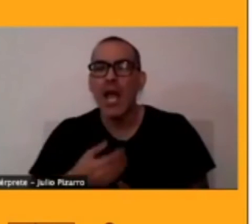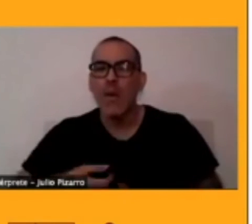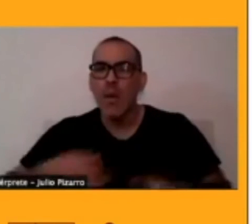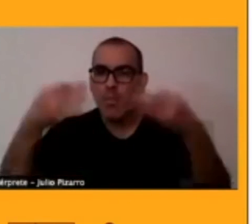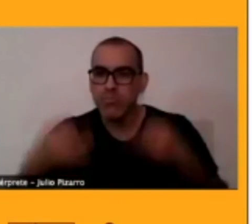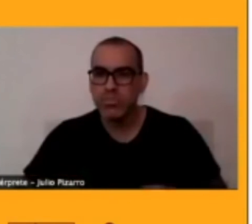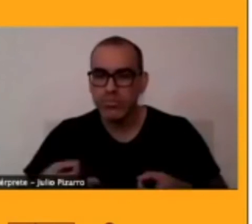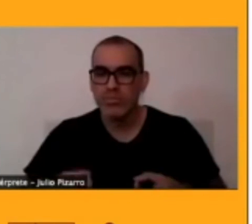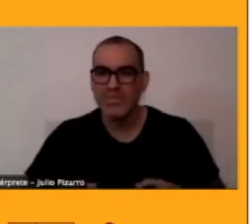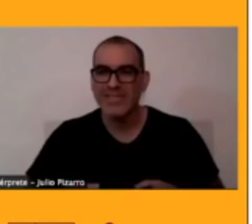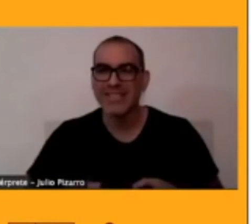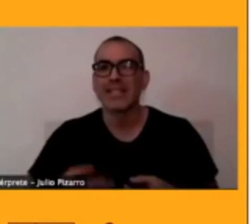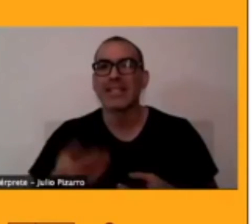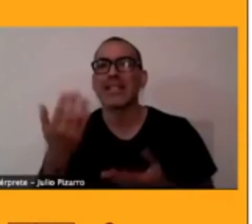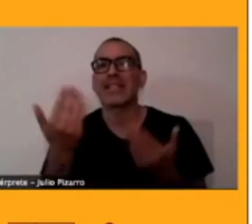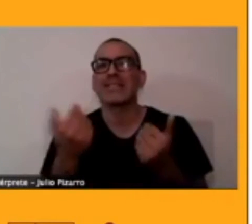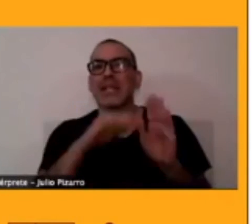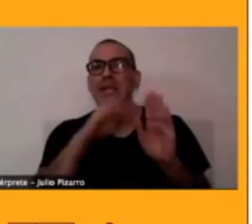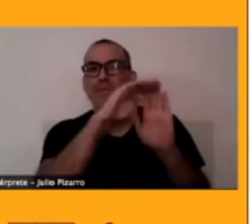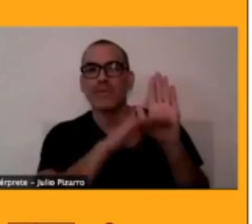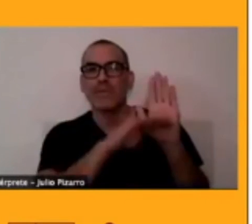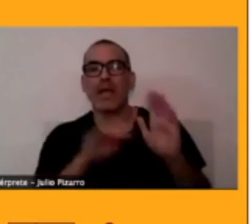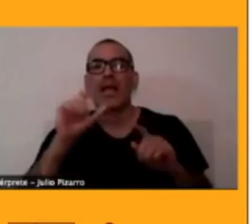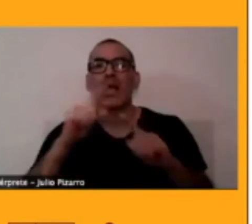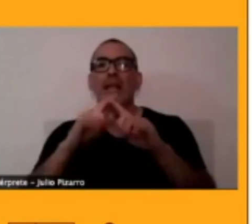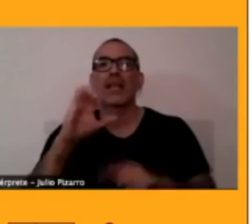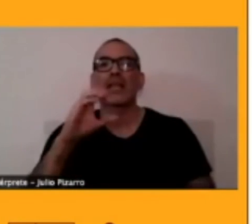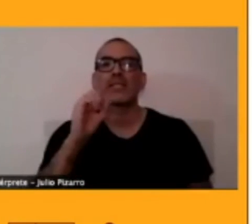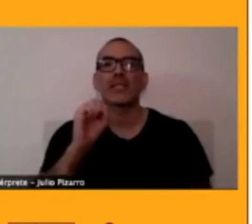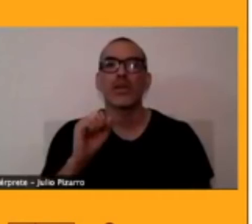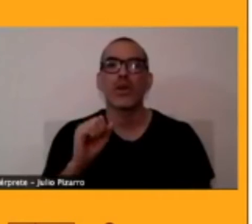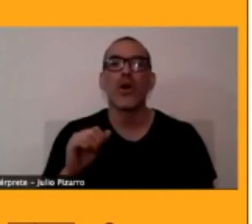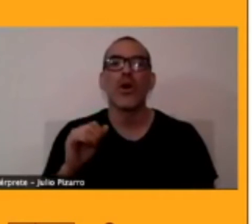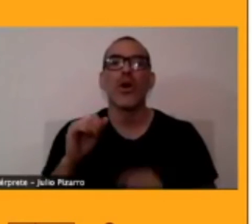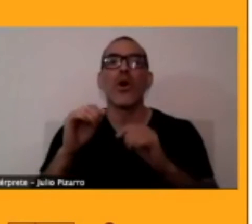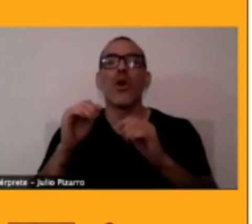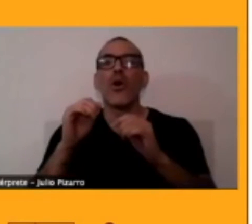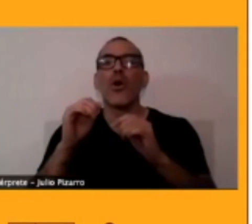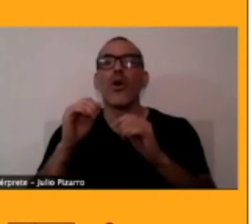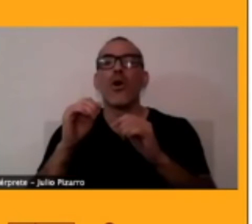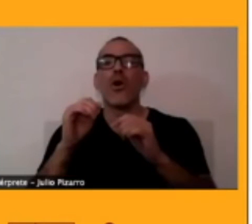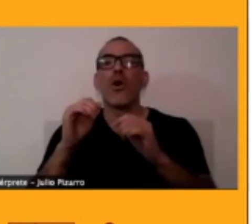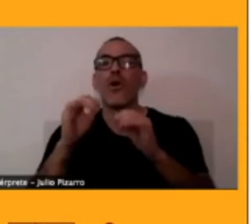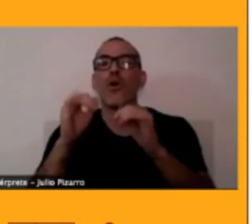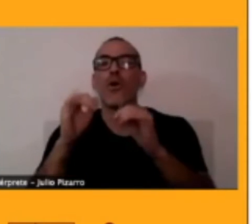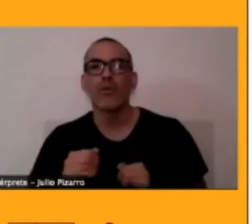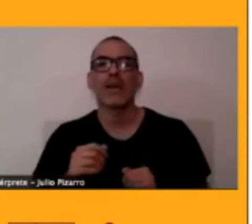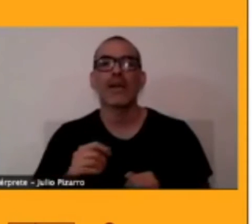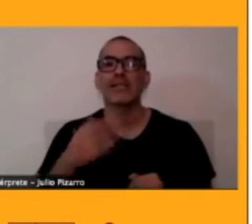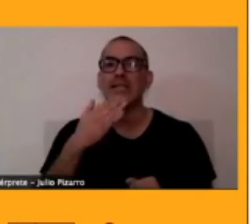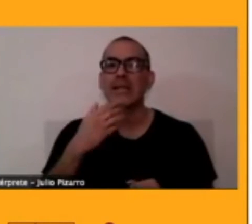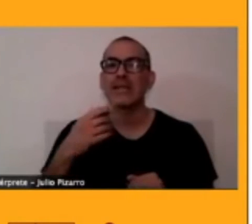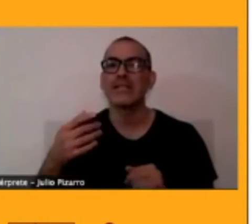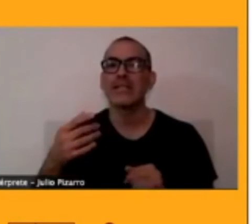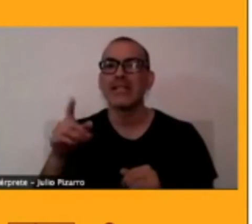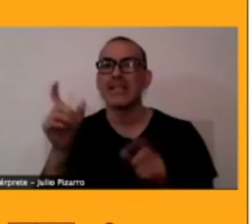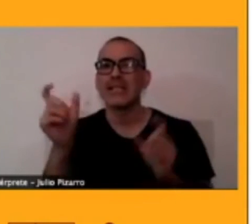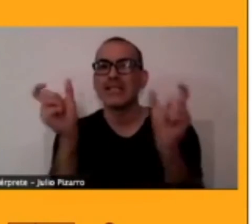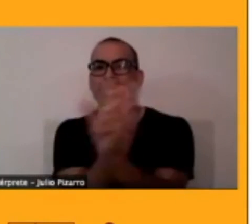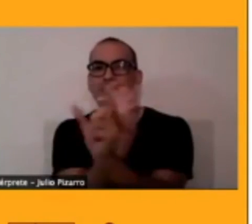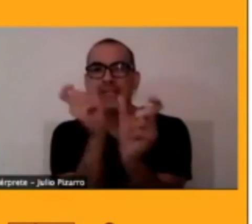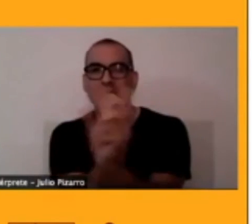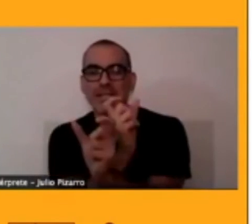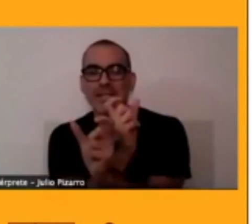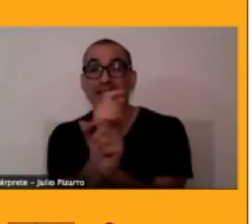el léxico la fonética la morfología la sintáctica desde la perspectiva está todo